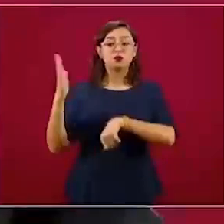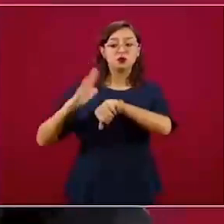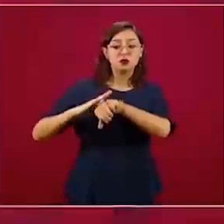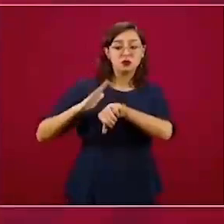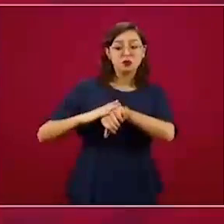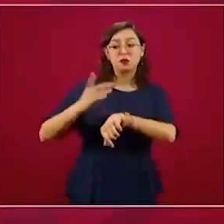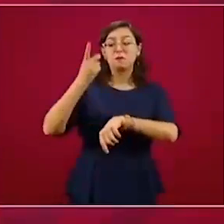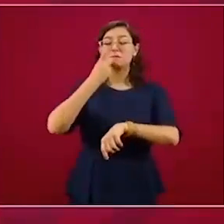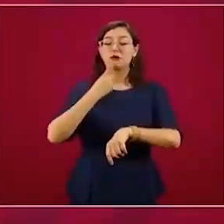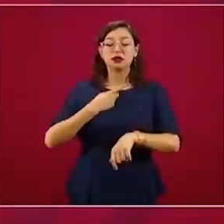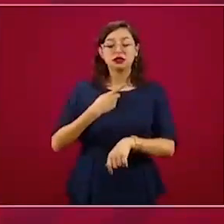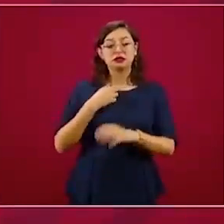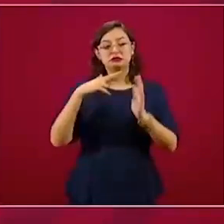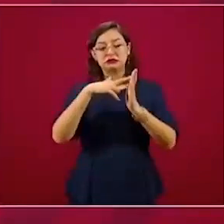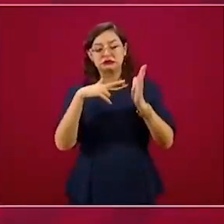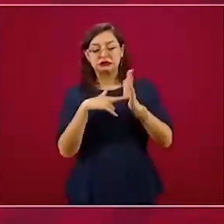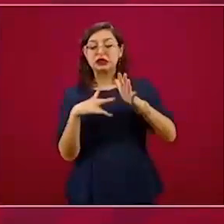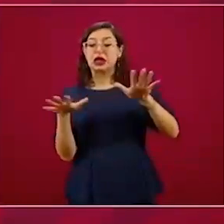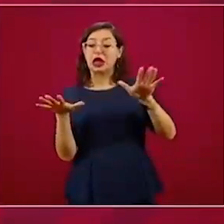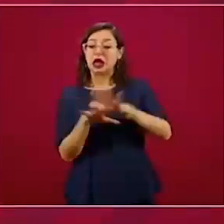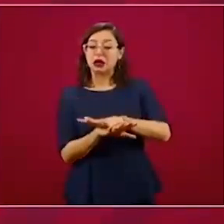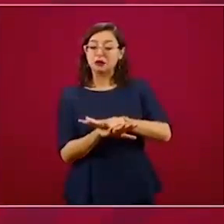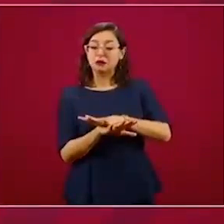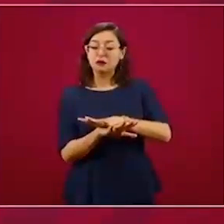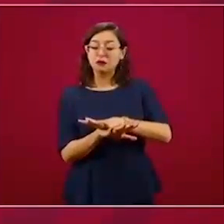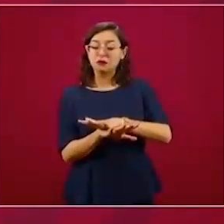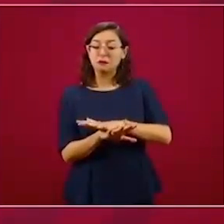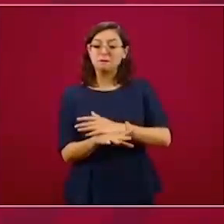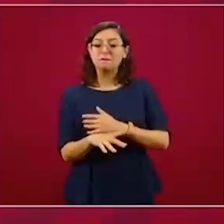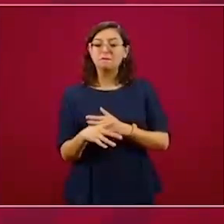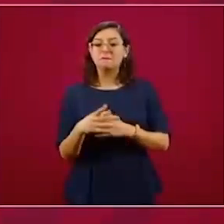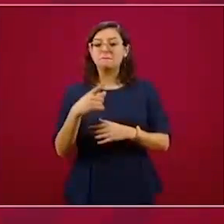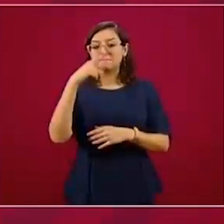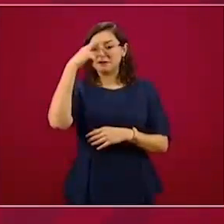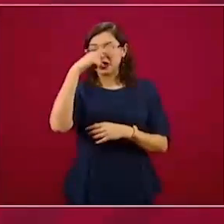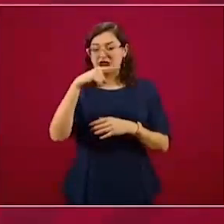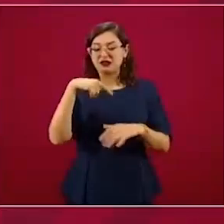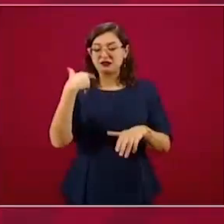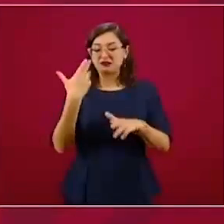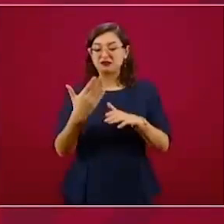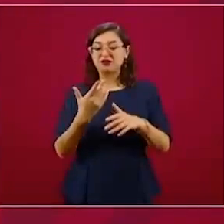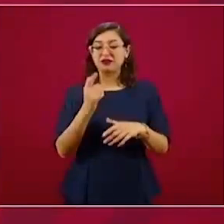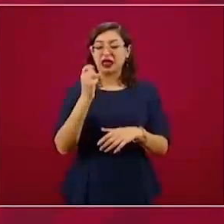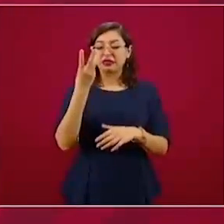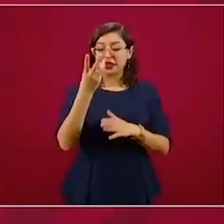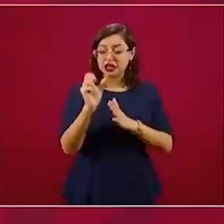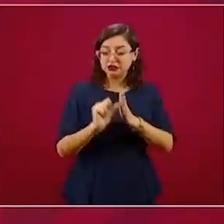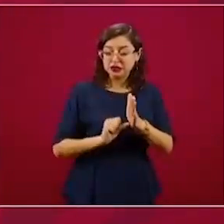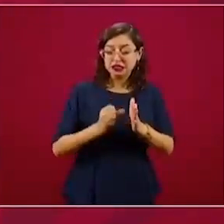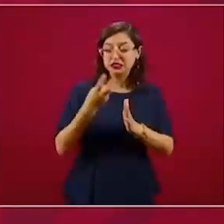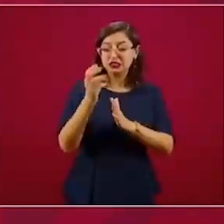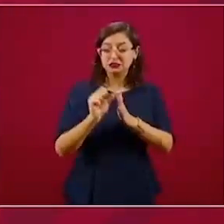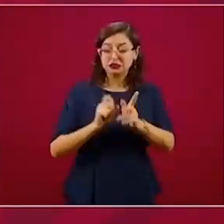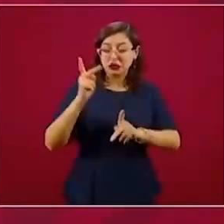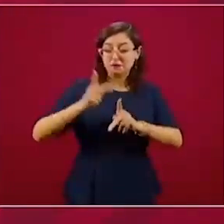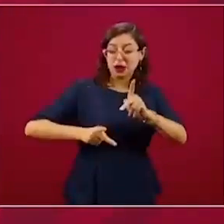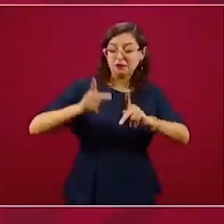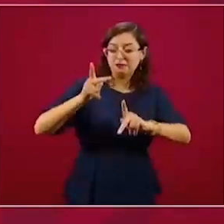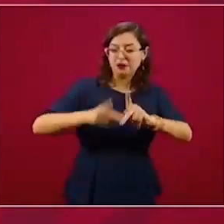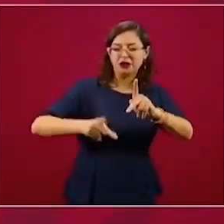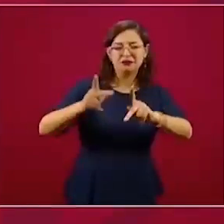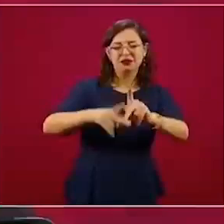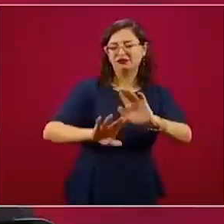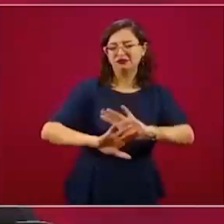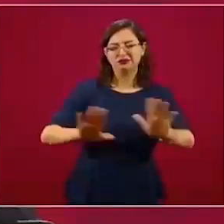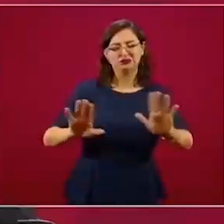regla para proceder de inmediato a entregar los recursos